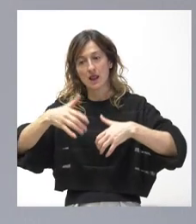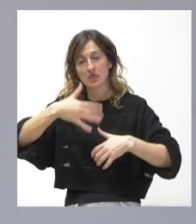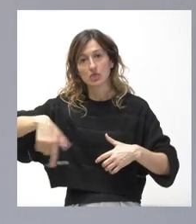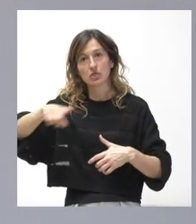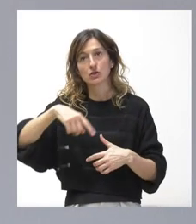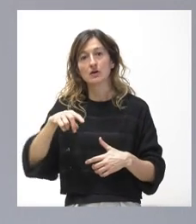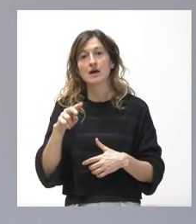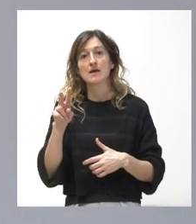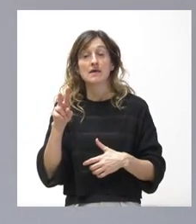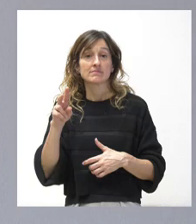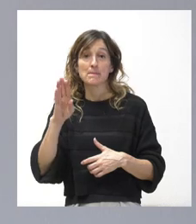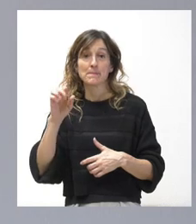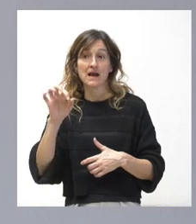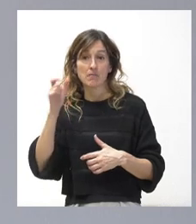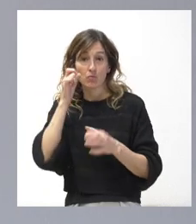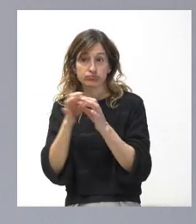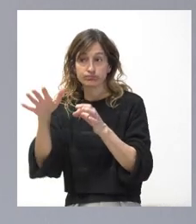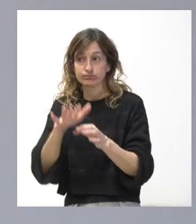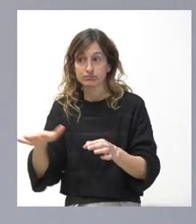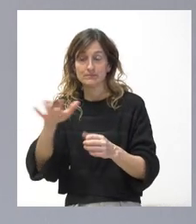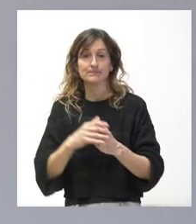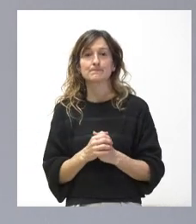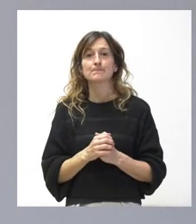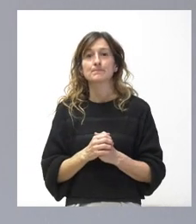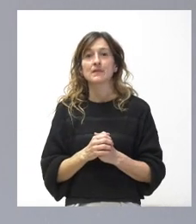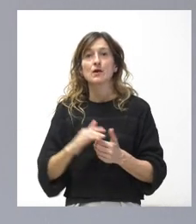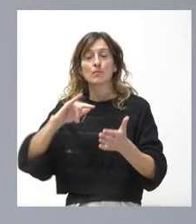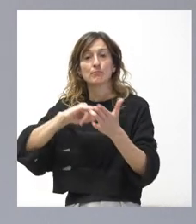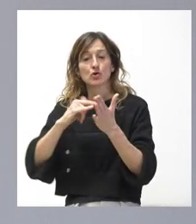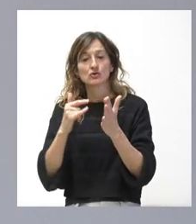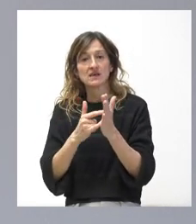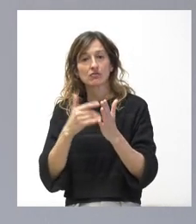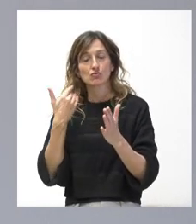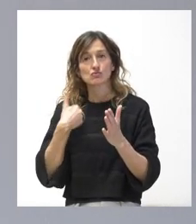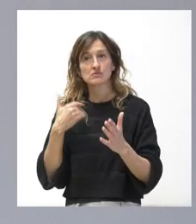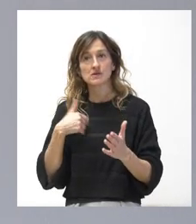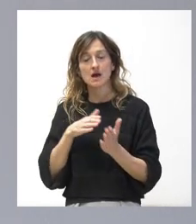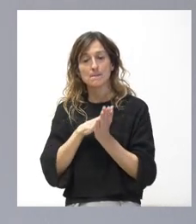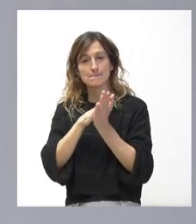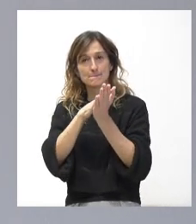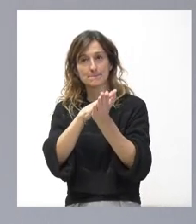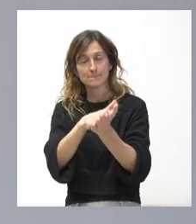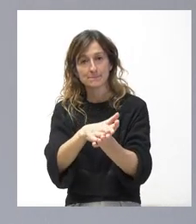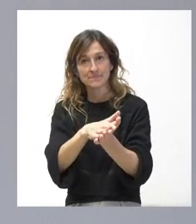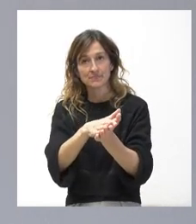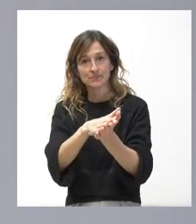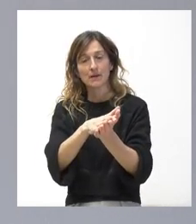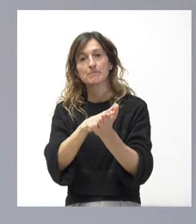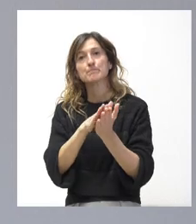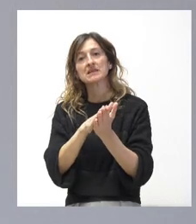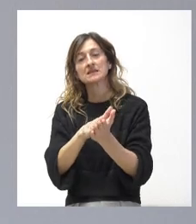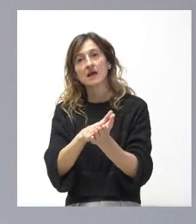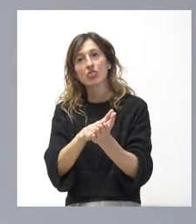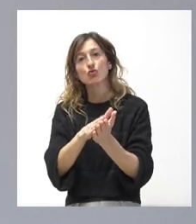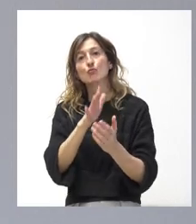Villadangos del Páramo. Este segundo proyecto es un proyecto que ya tiene una materialización y que se ha presentado el proyecto a inicio de un